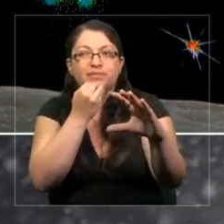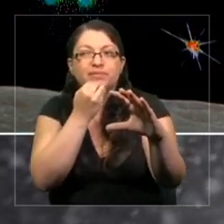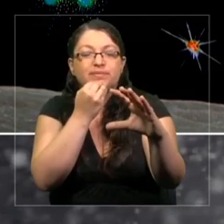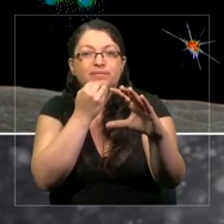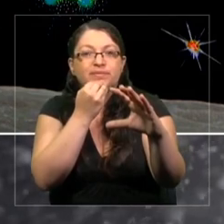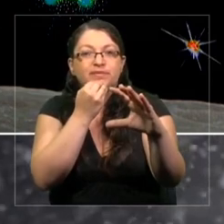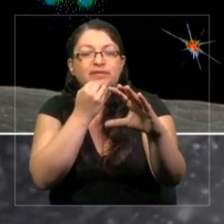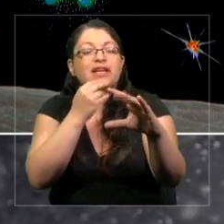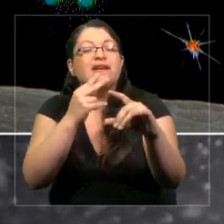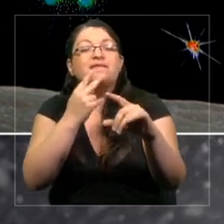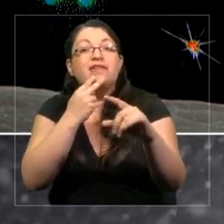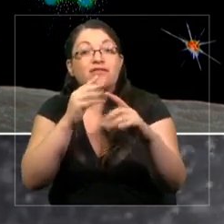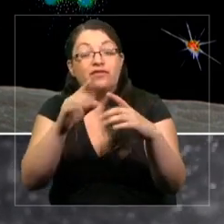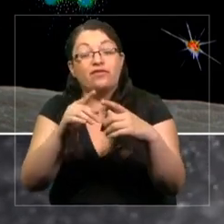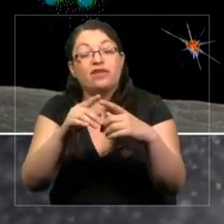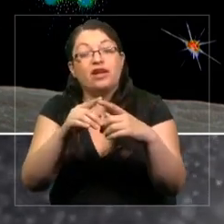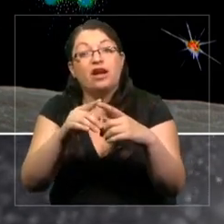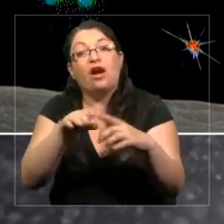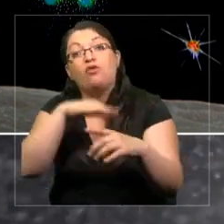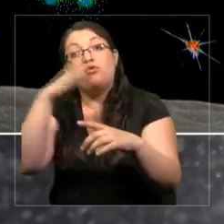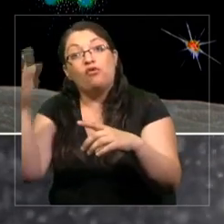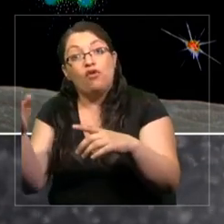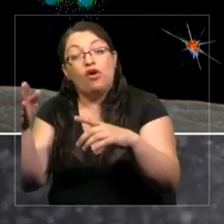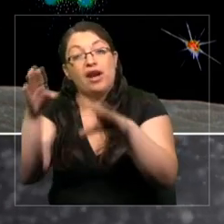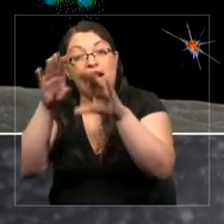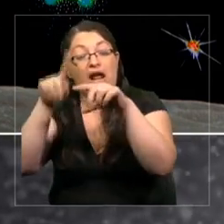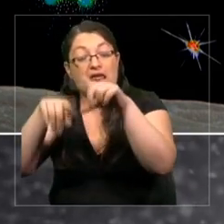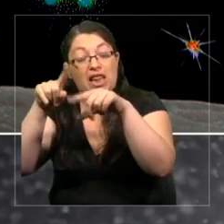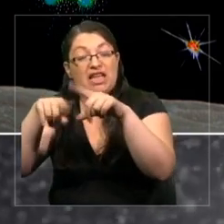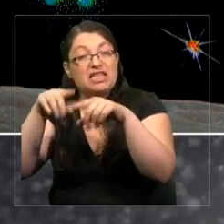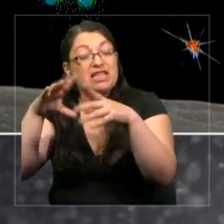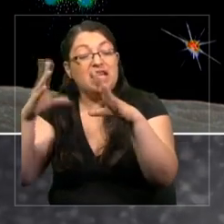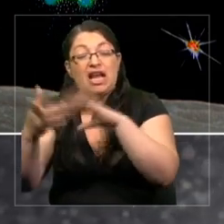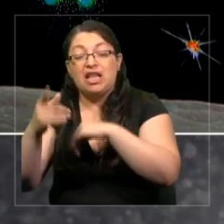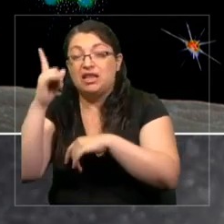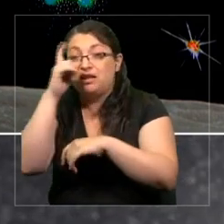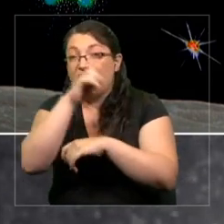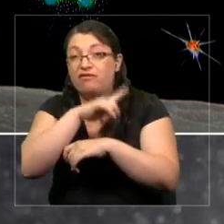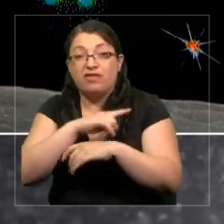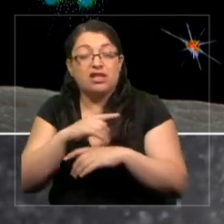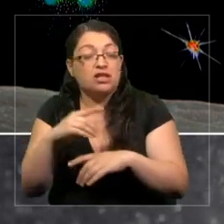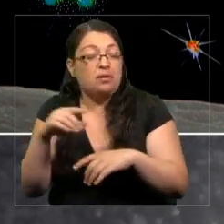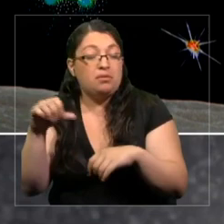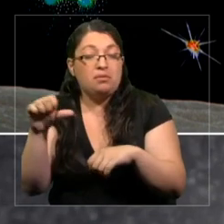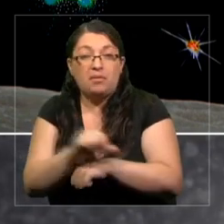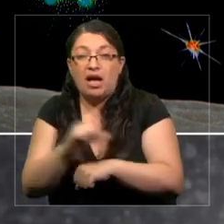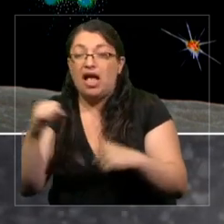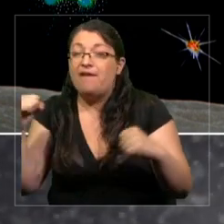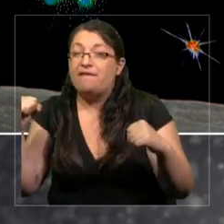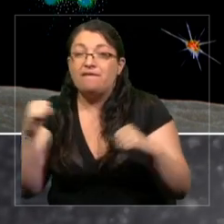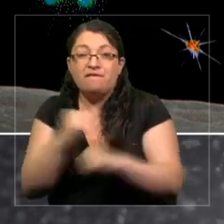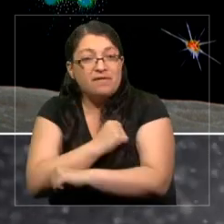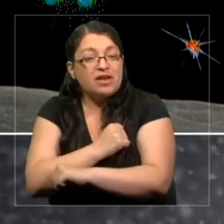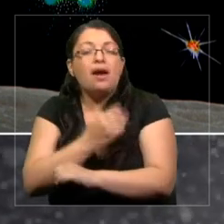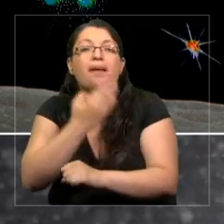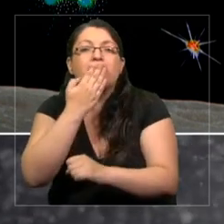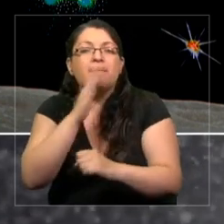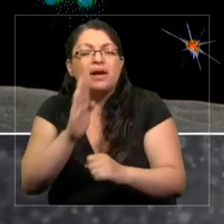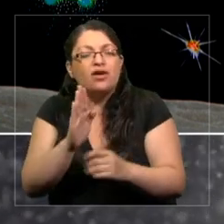del sistema de la Tierra es muy difícil, es horroroso vivir fuera del sistema, es frío y es mejor entender